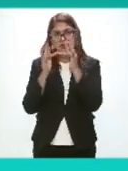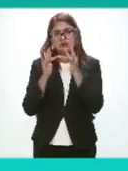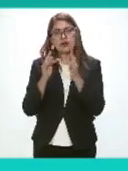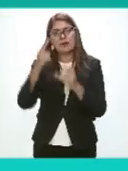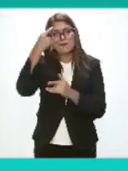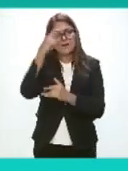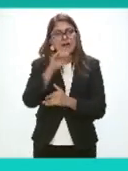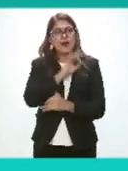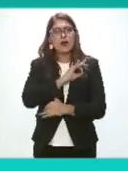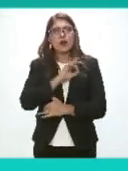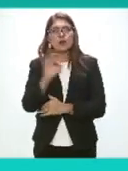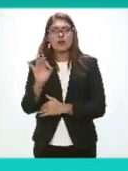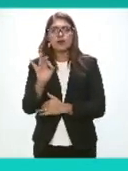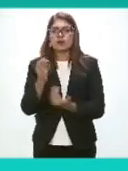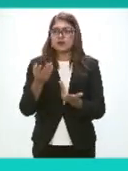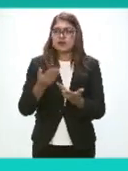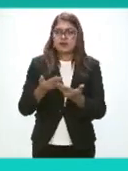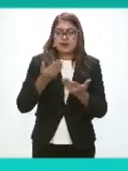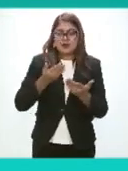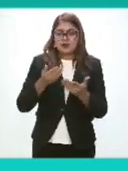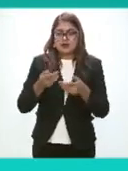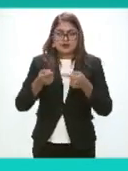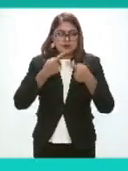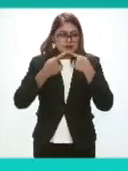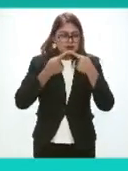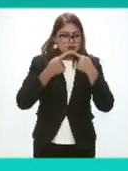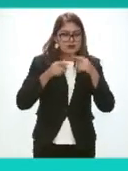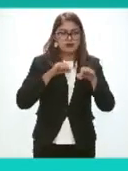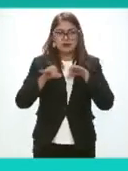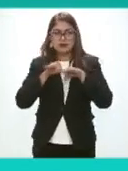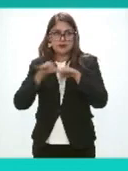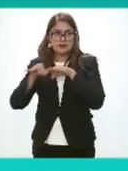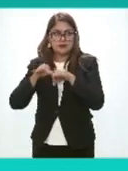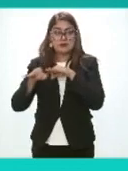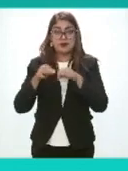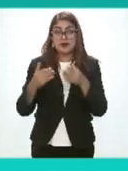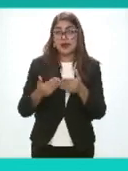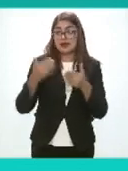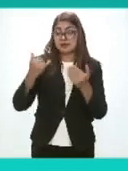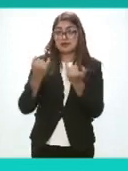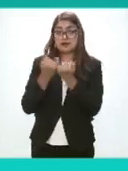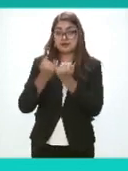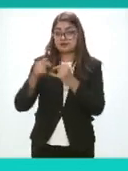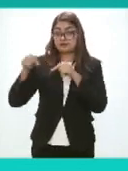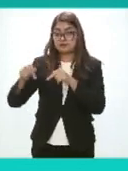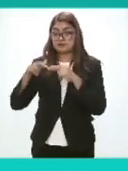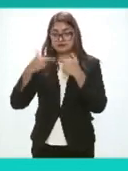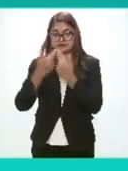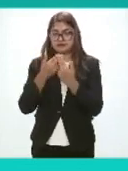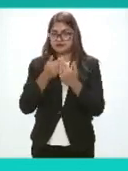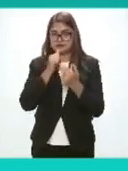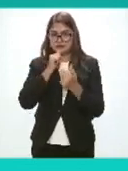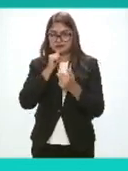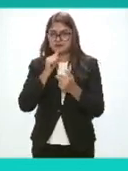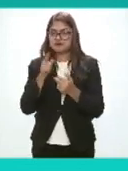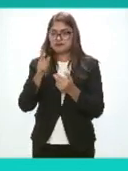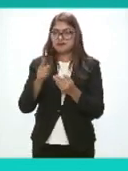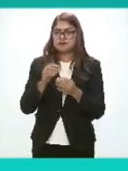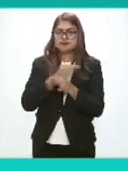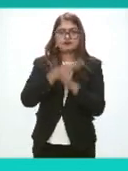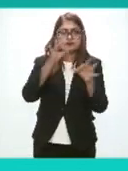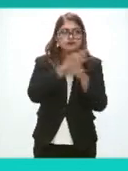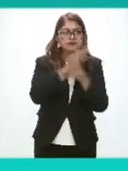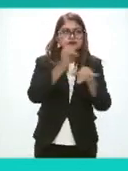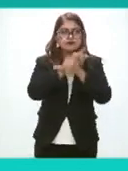Asuntos Que se trabajaron Por estas mismas Y de las cuales Previamente A esta reunión Se les hizo llegar La